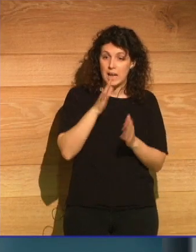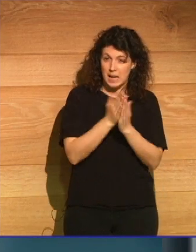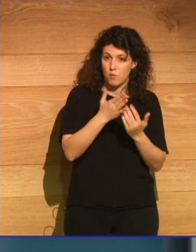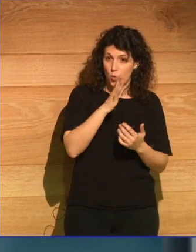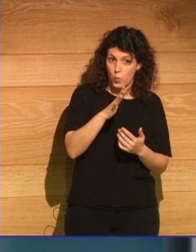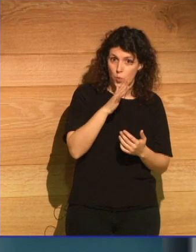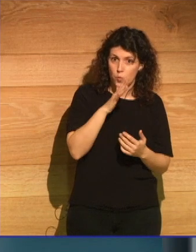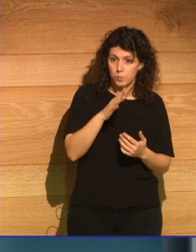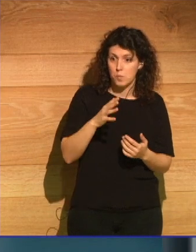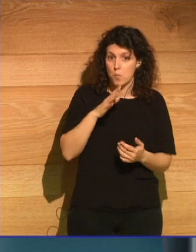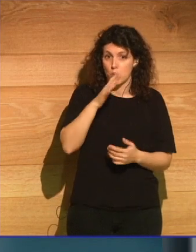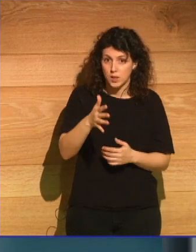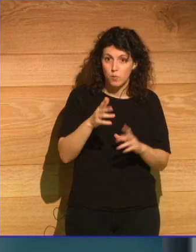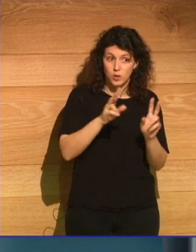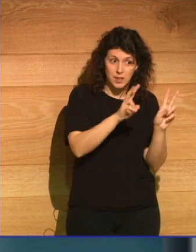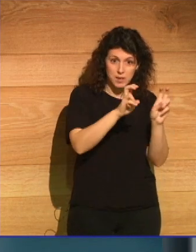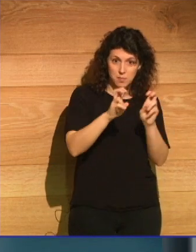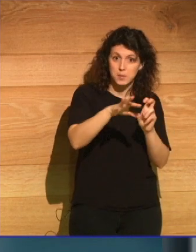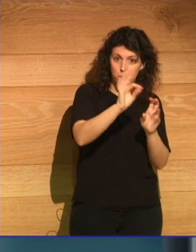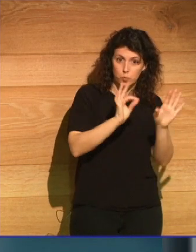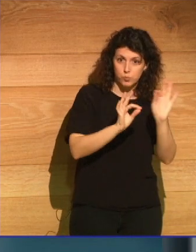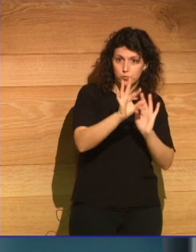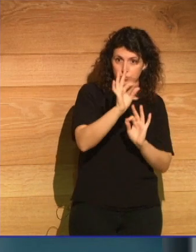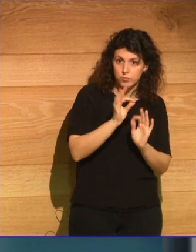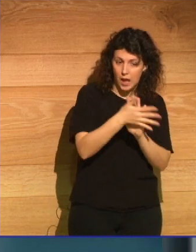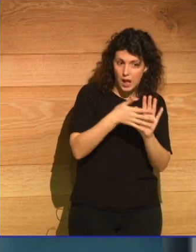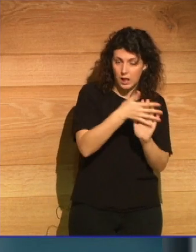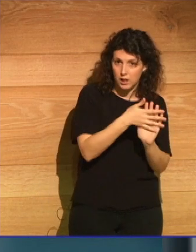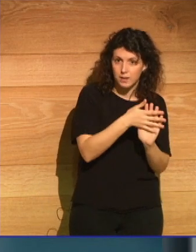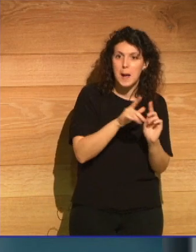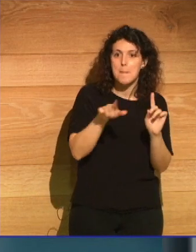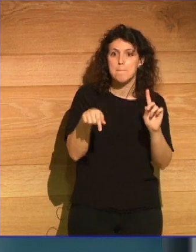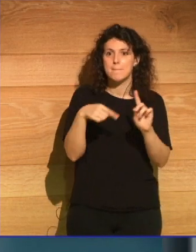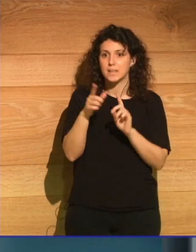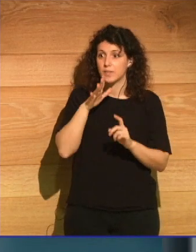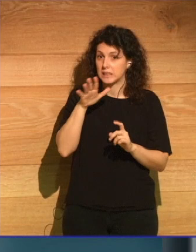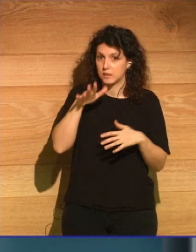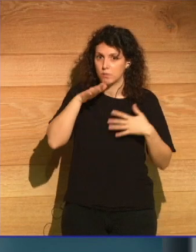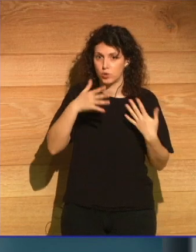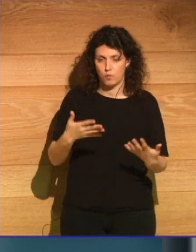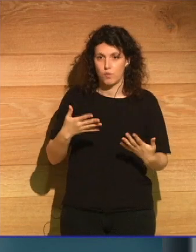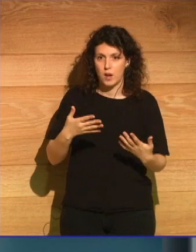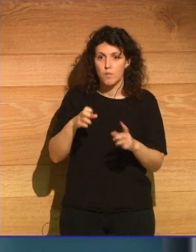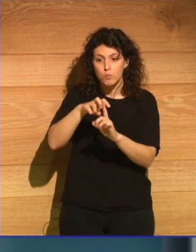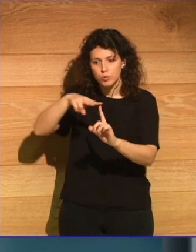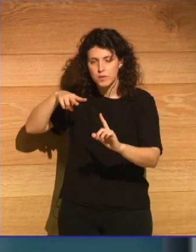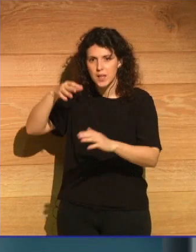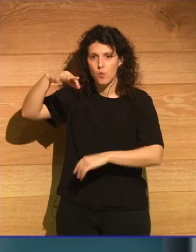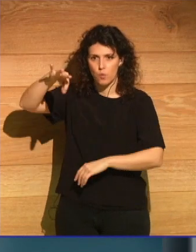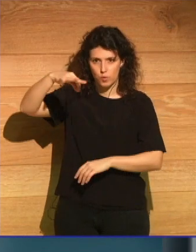temas de los que hablas, sino por tu enfoque único.